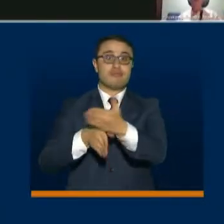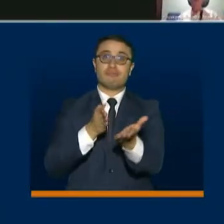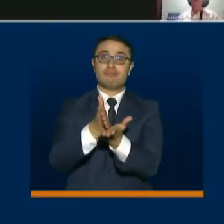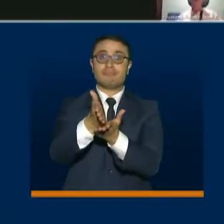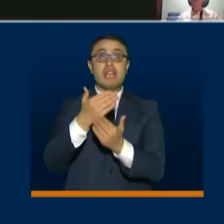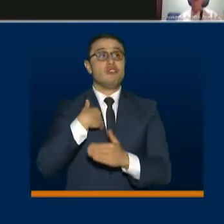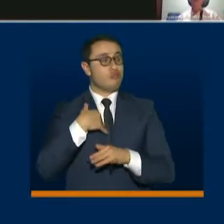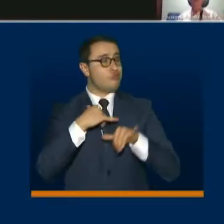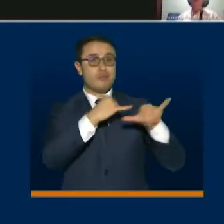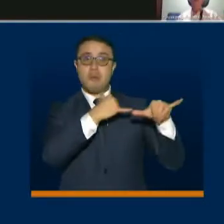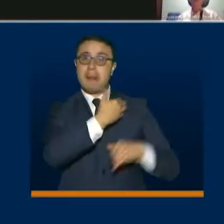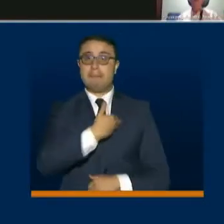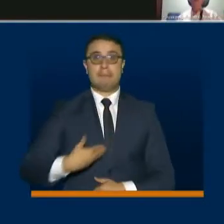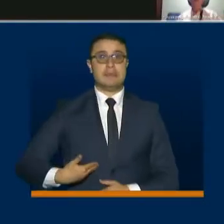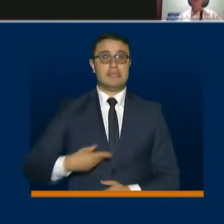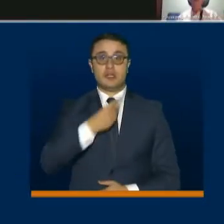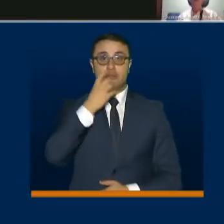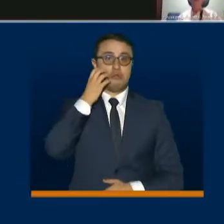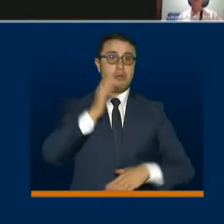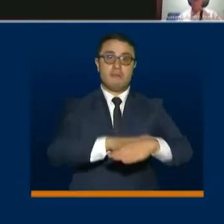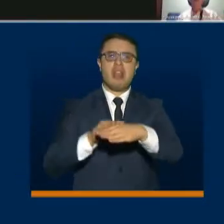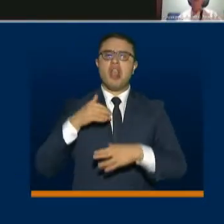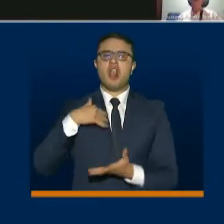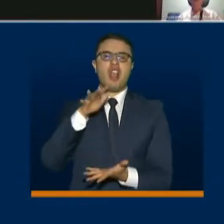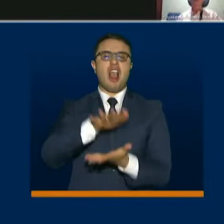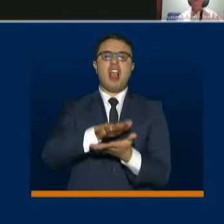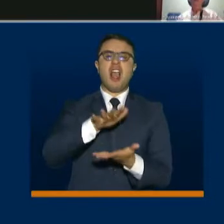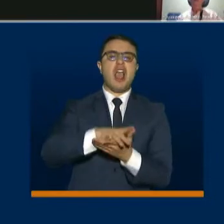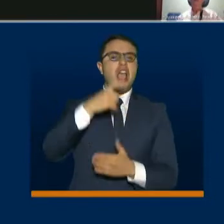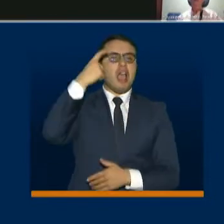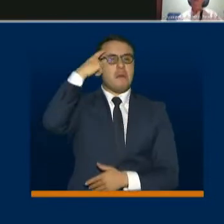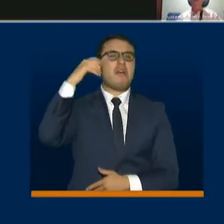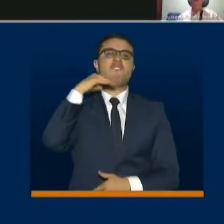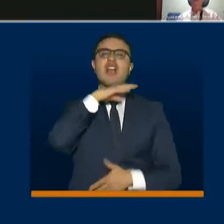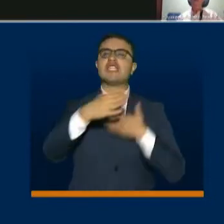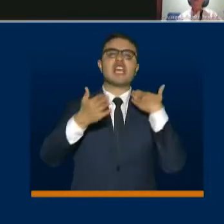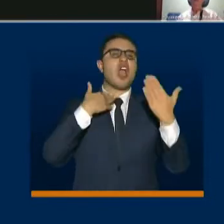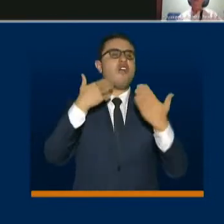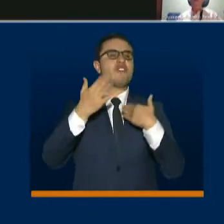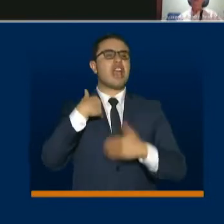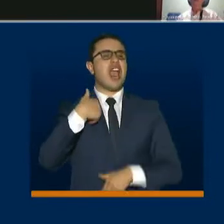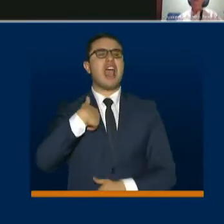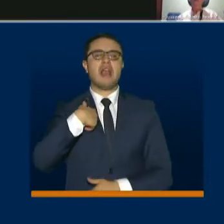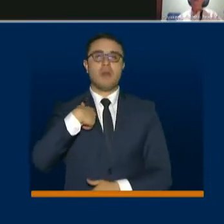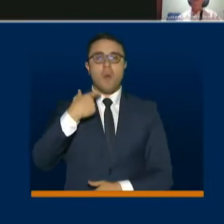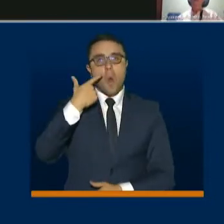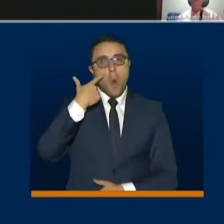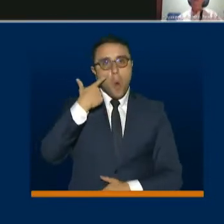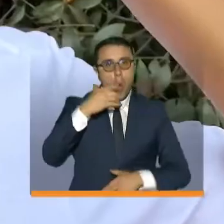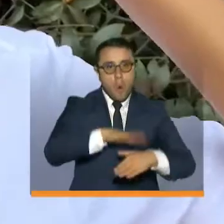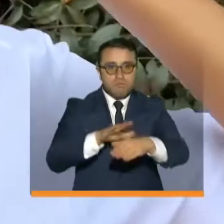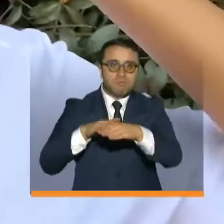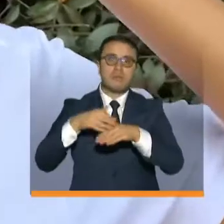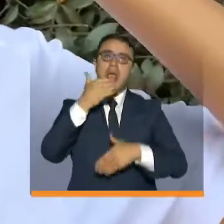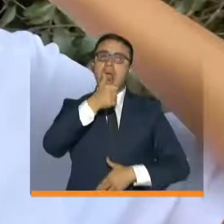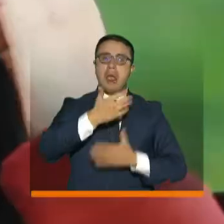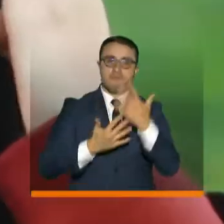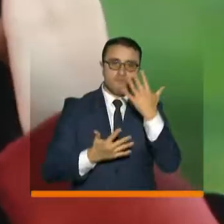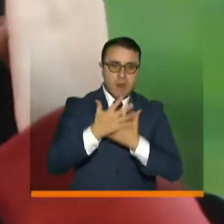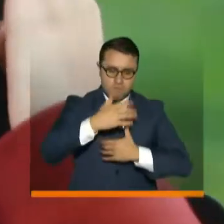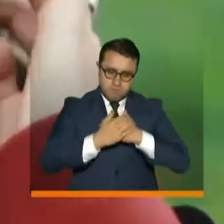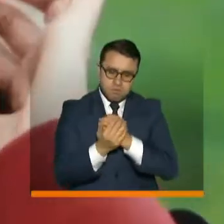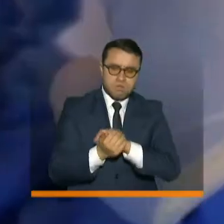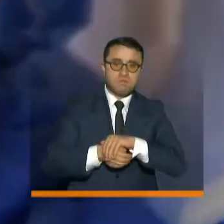presidente Duque, de nunca bajar los brazos ni caer en falsas desconfianzas. El lavado frecuente de manos, el uso del